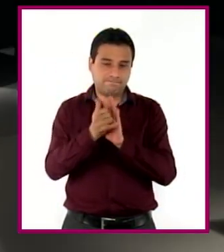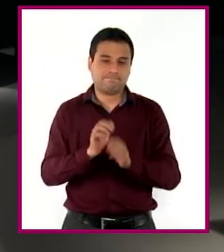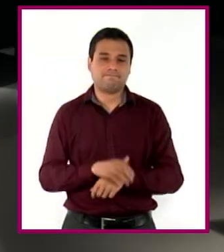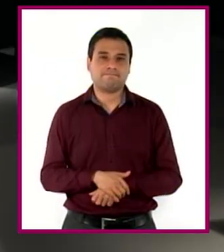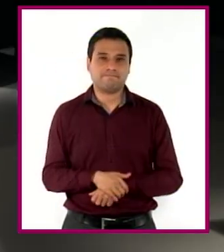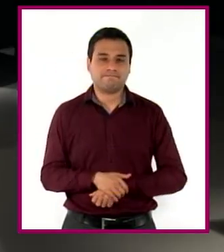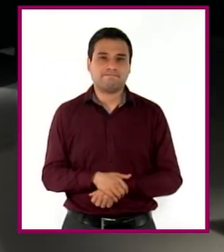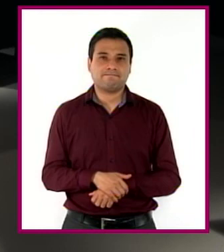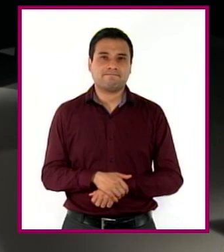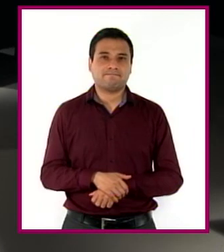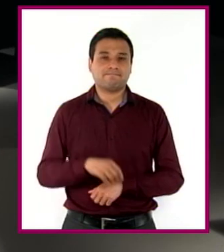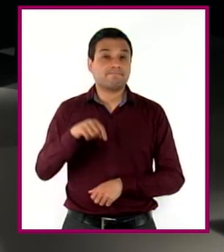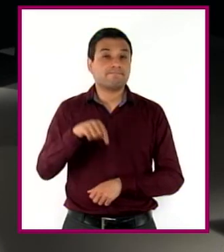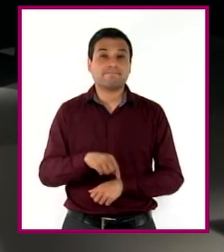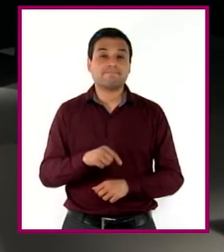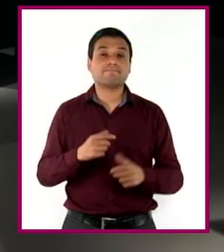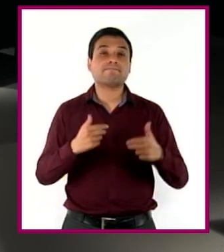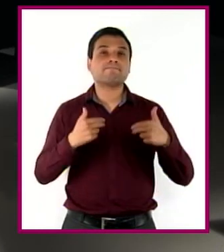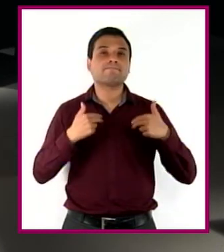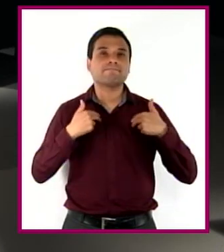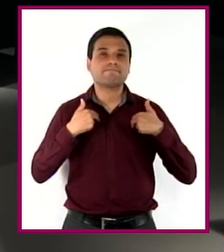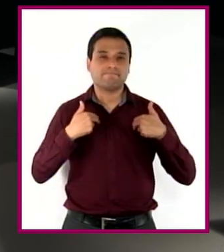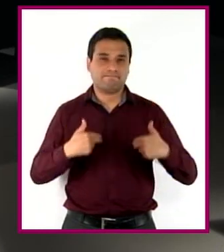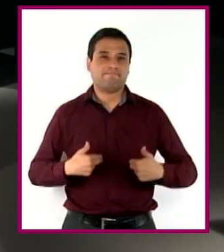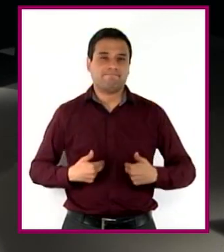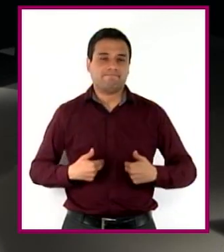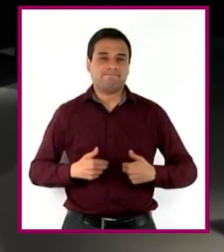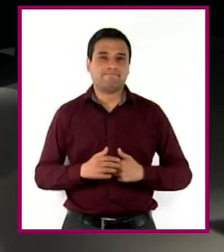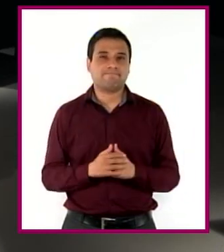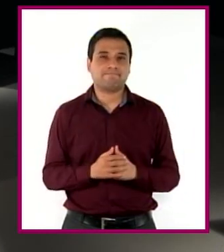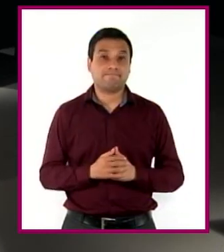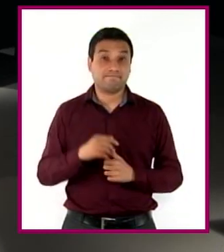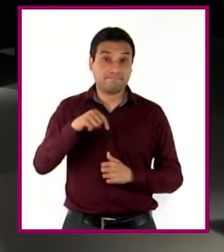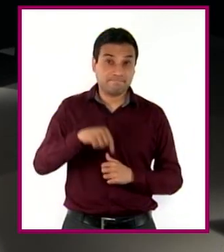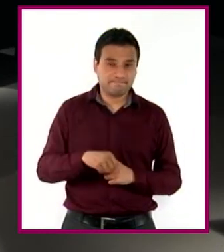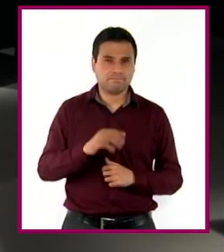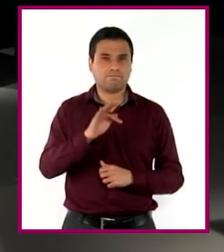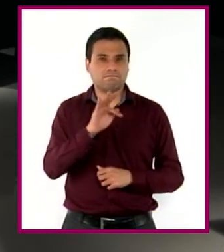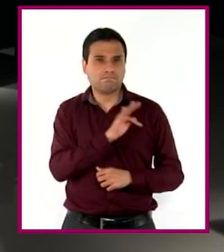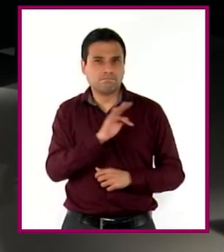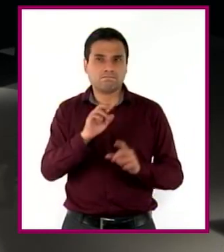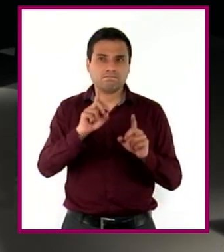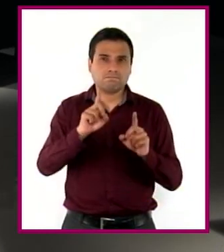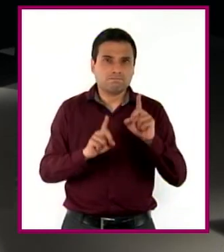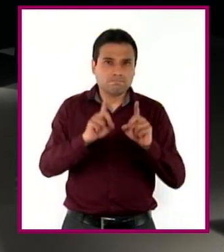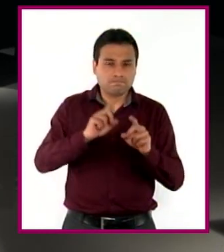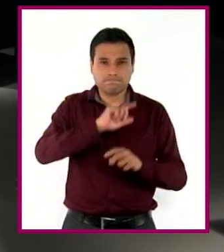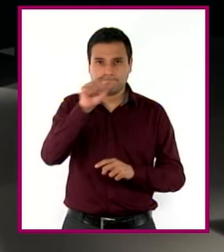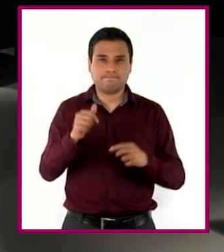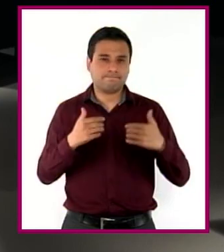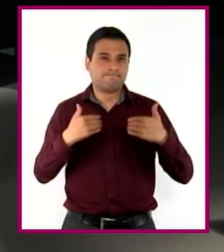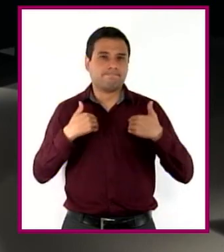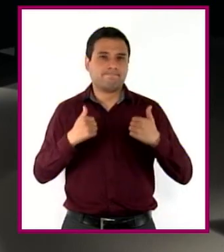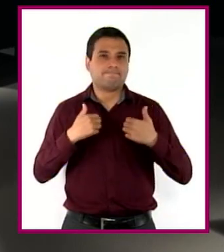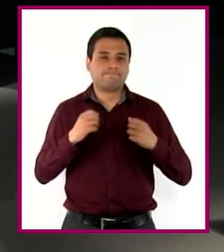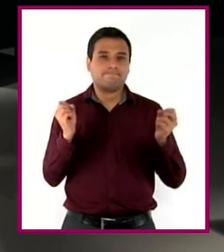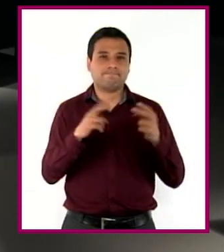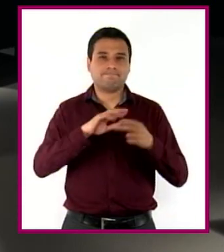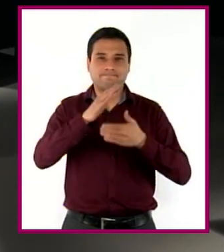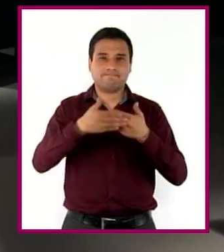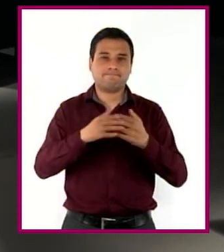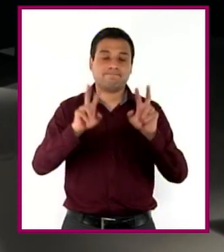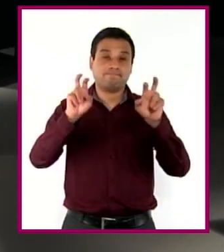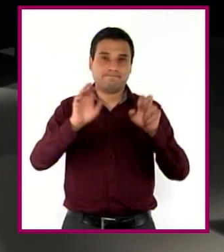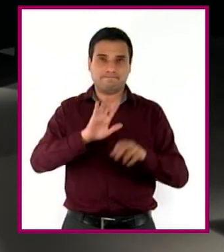Esto fue Humanamente, un espacio donde nos permitimos dudar para comprender. Hasta la próxima.